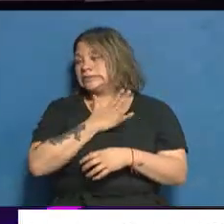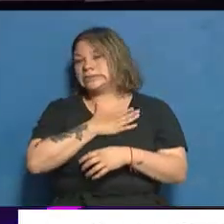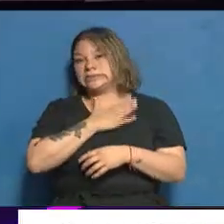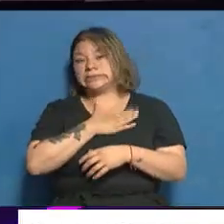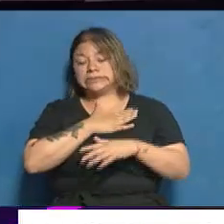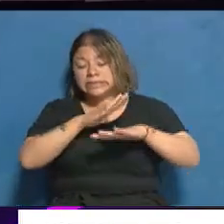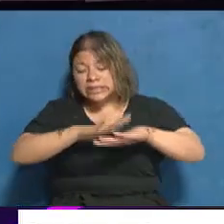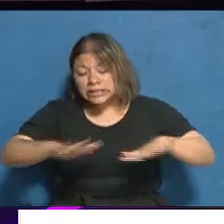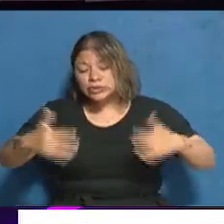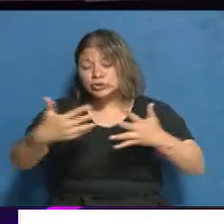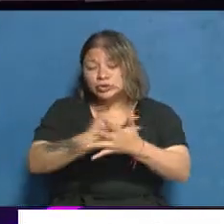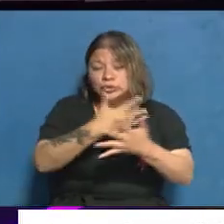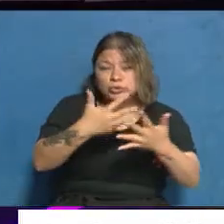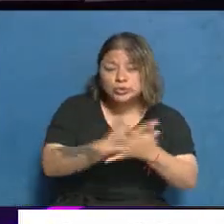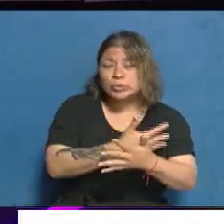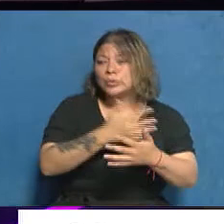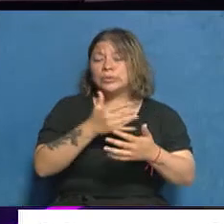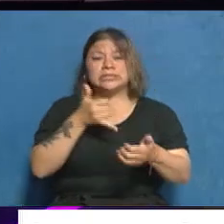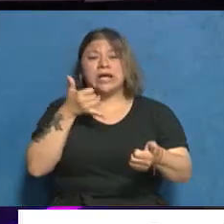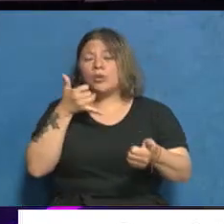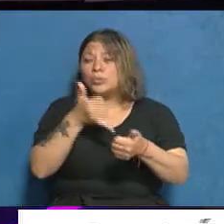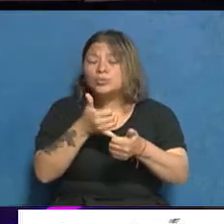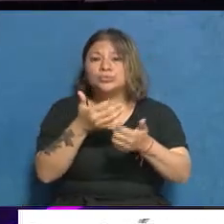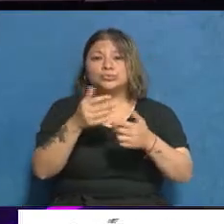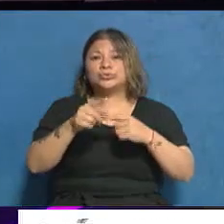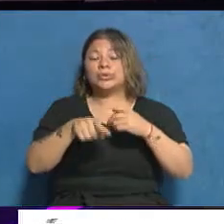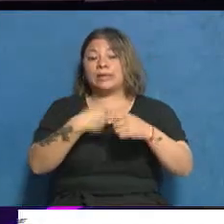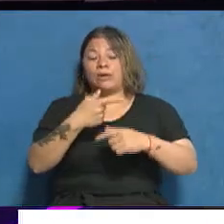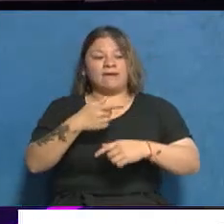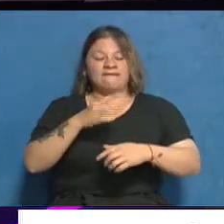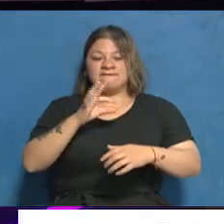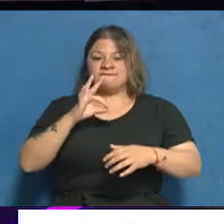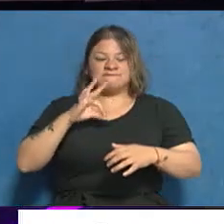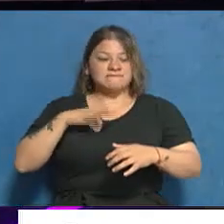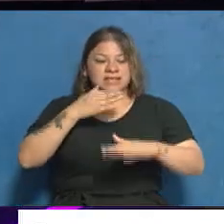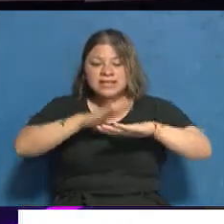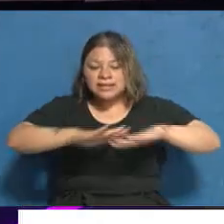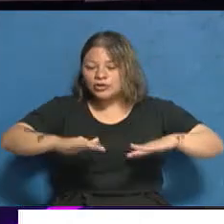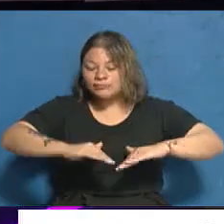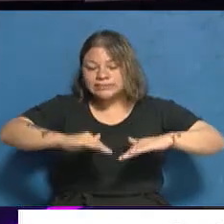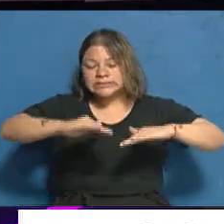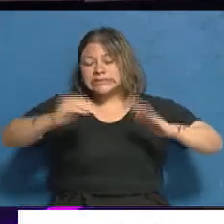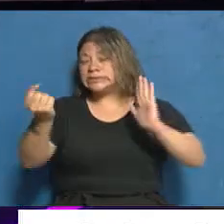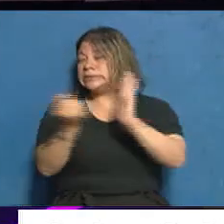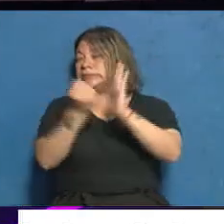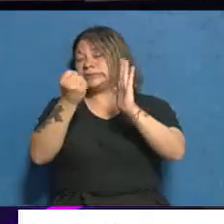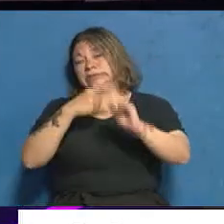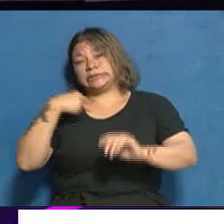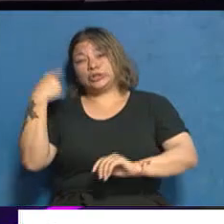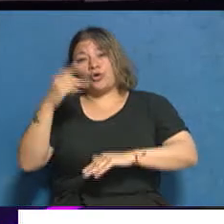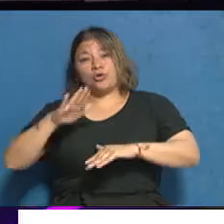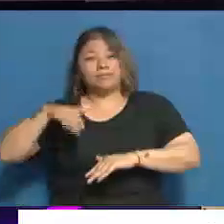muchos niños y de muchos abusos sexuales que luego marcan la vida de las personas y que todos conocemos